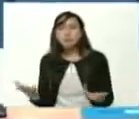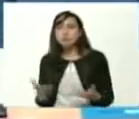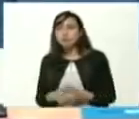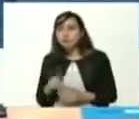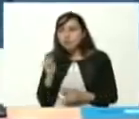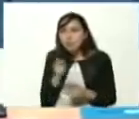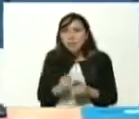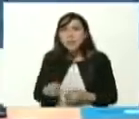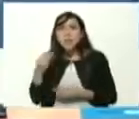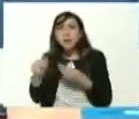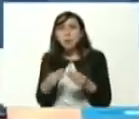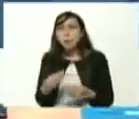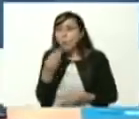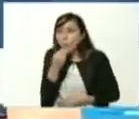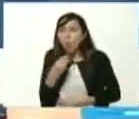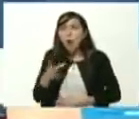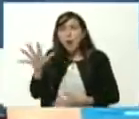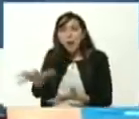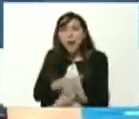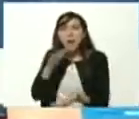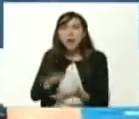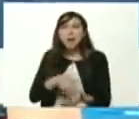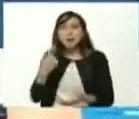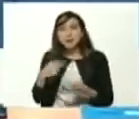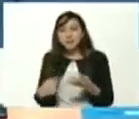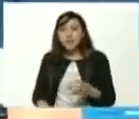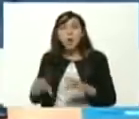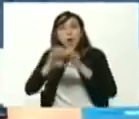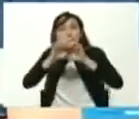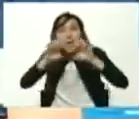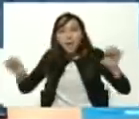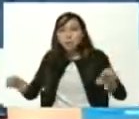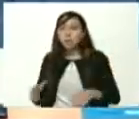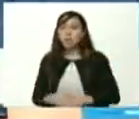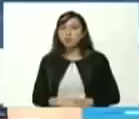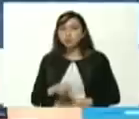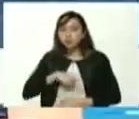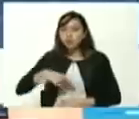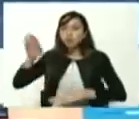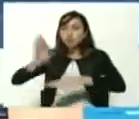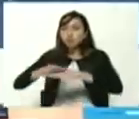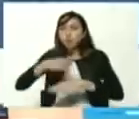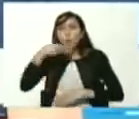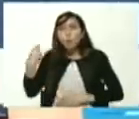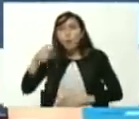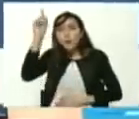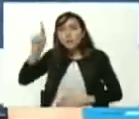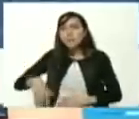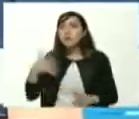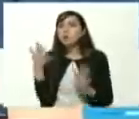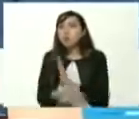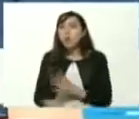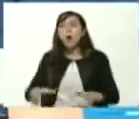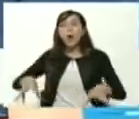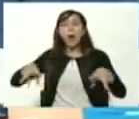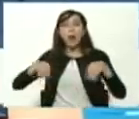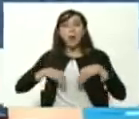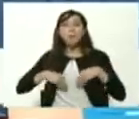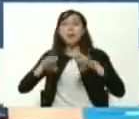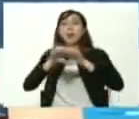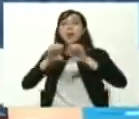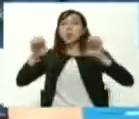minería que es el poder de la agroalimentación que es el poder de la educación estamos convocando a los jóvenes también a asumir la educación